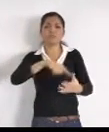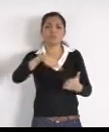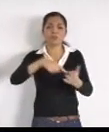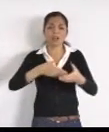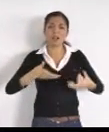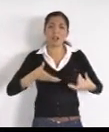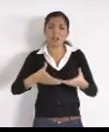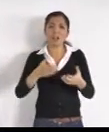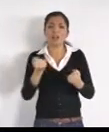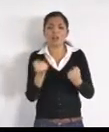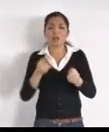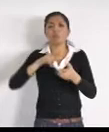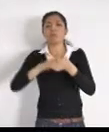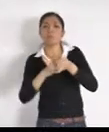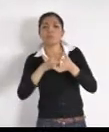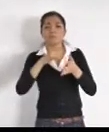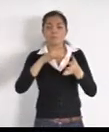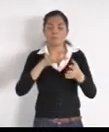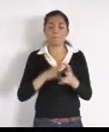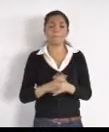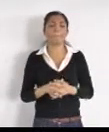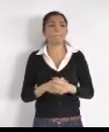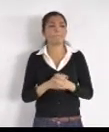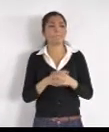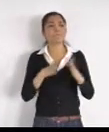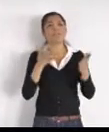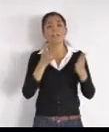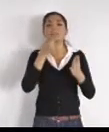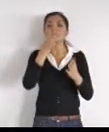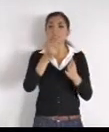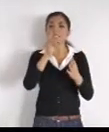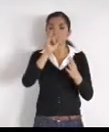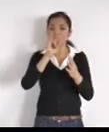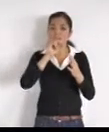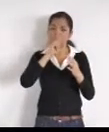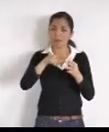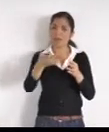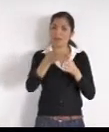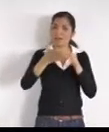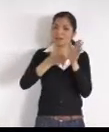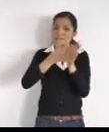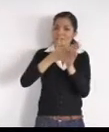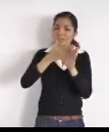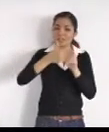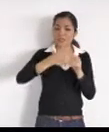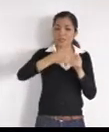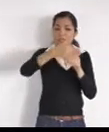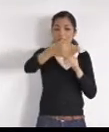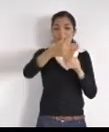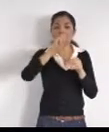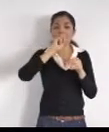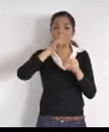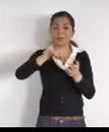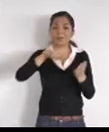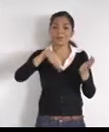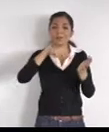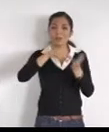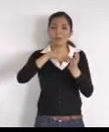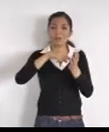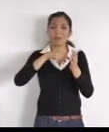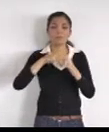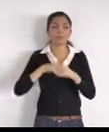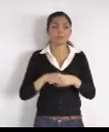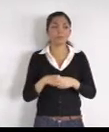que sí se construyó, de lo que será la avenida Poliducto, por esa avenida, hay un proyecto, que todavía no